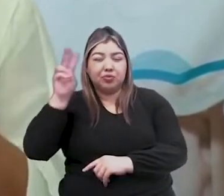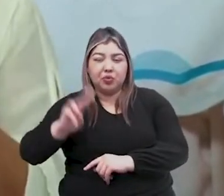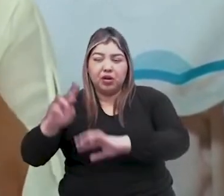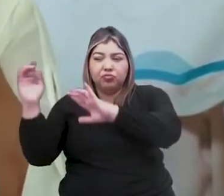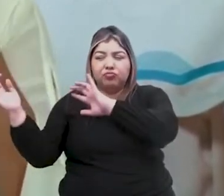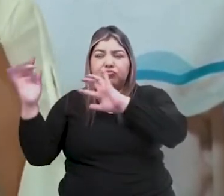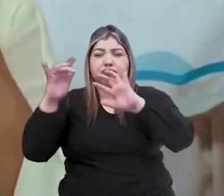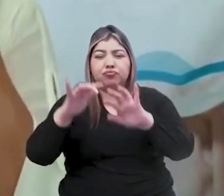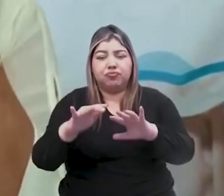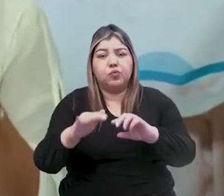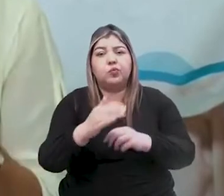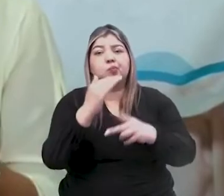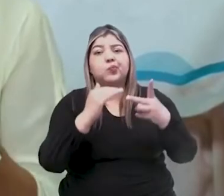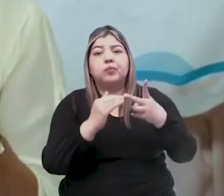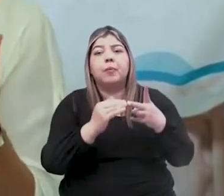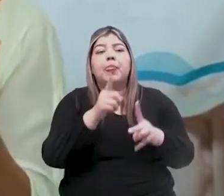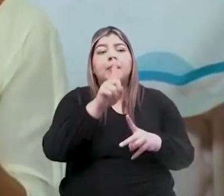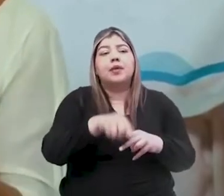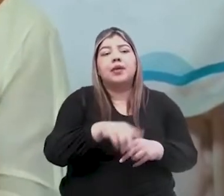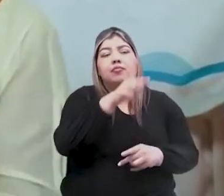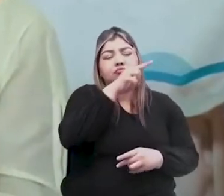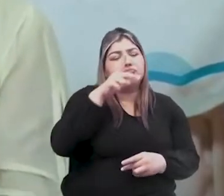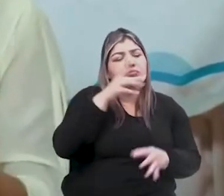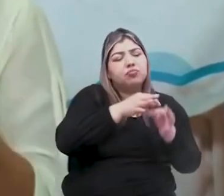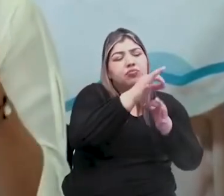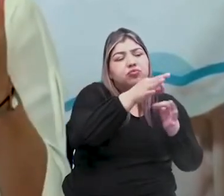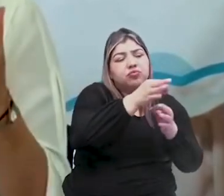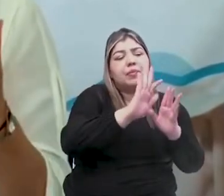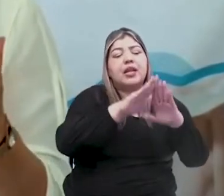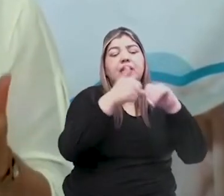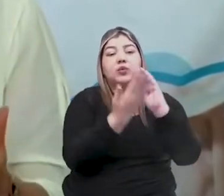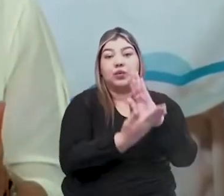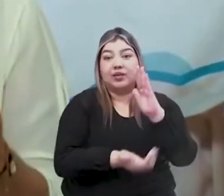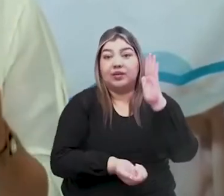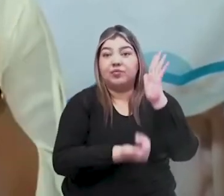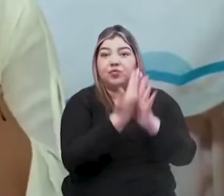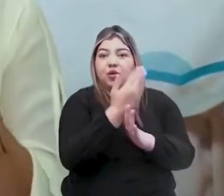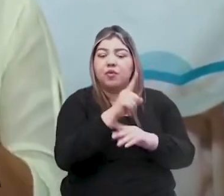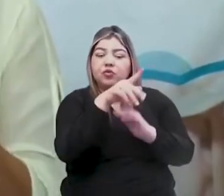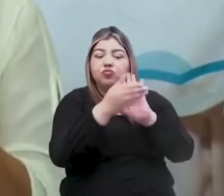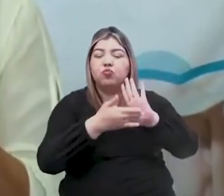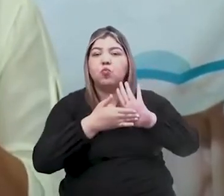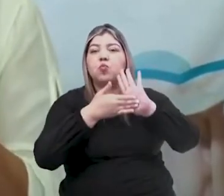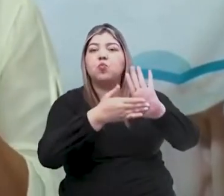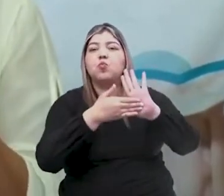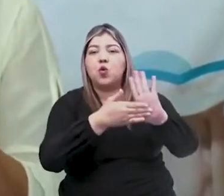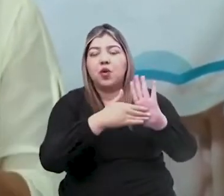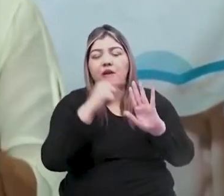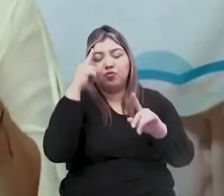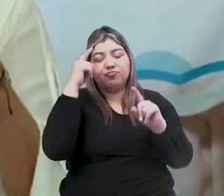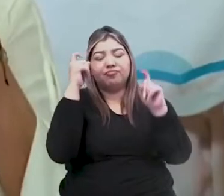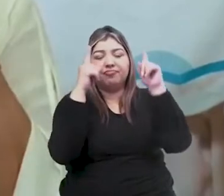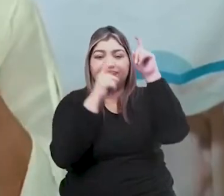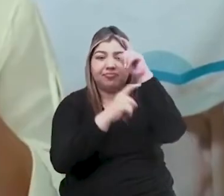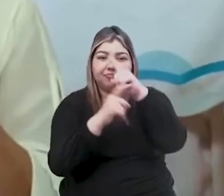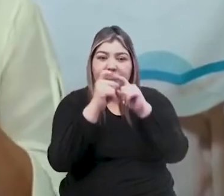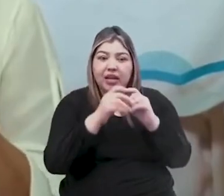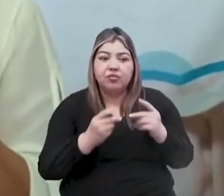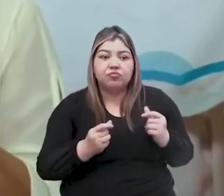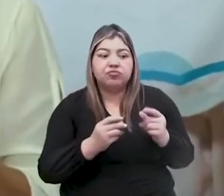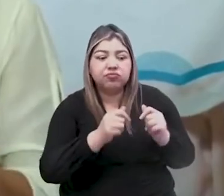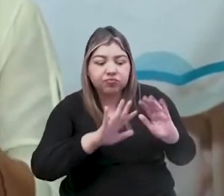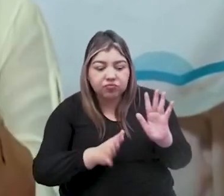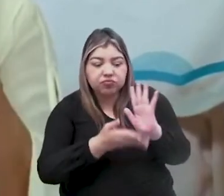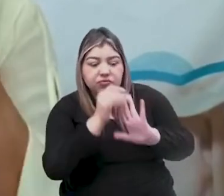Personas del sector rural, escuela nueva, el modelo pensar, aceleración del aprendizaje. Trabajamos también